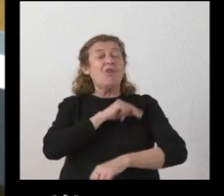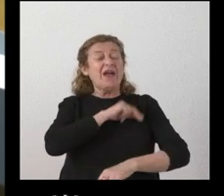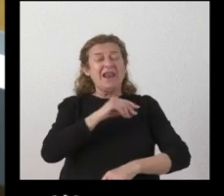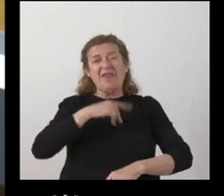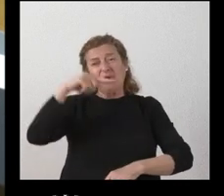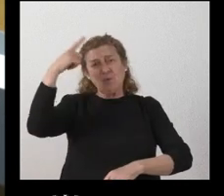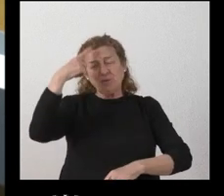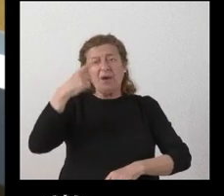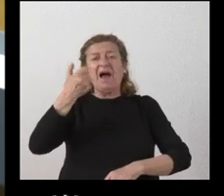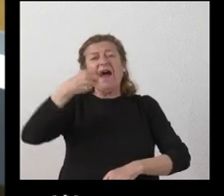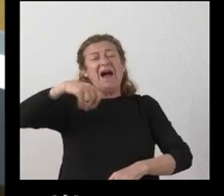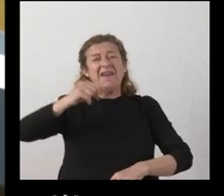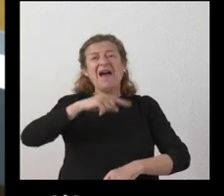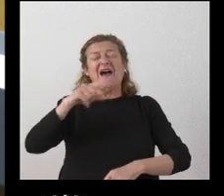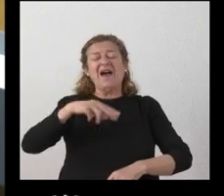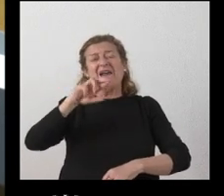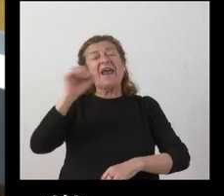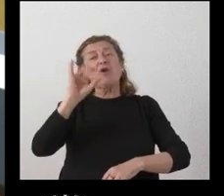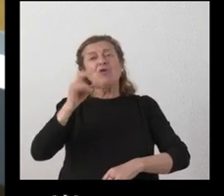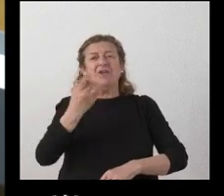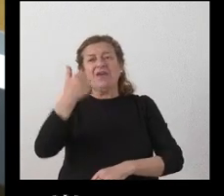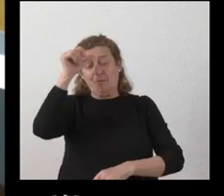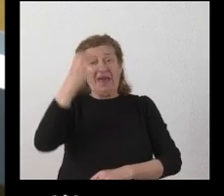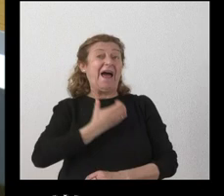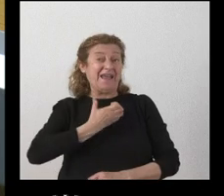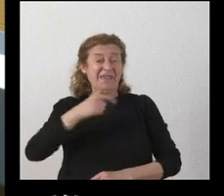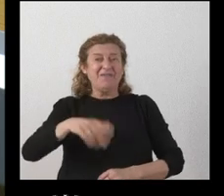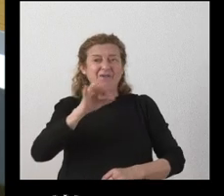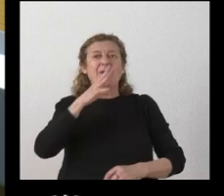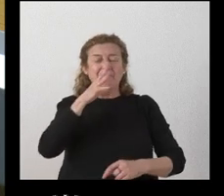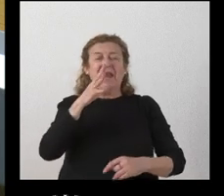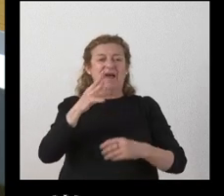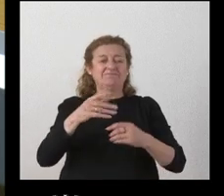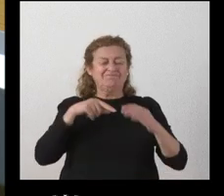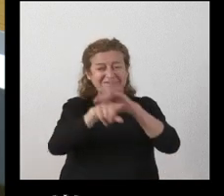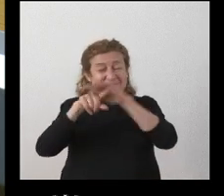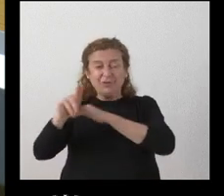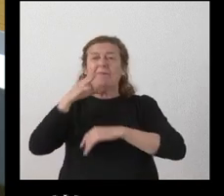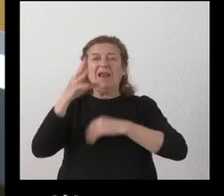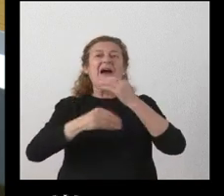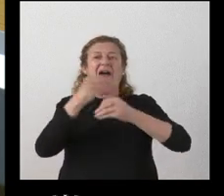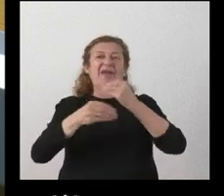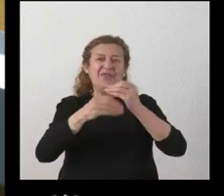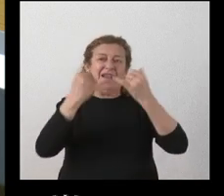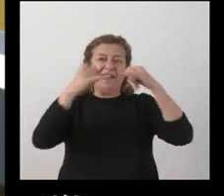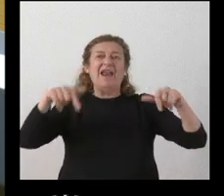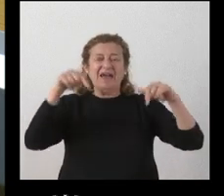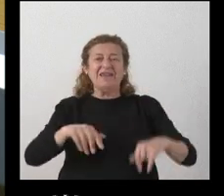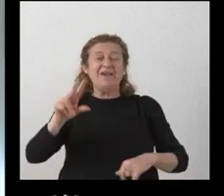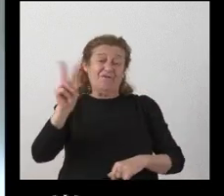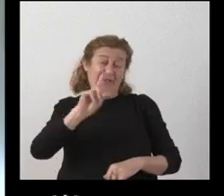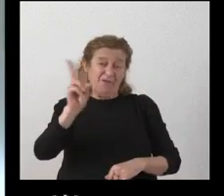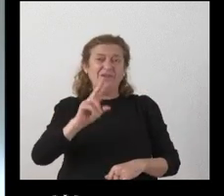alcalde Ana Redondo y el propio alcalde para que la gala se celebre aquí en Valladolid si pueden concretamente contestar esa pregunta